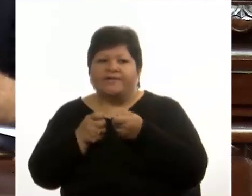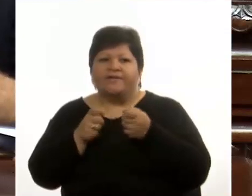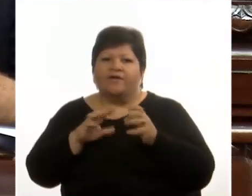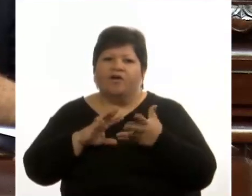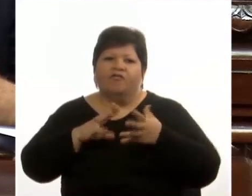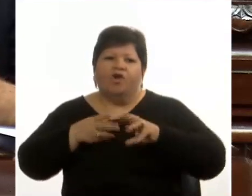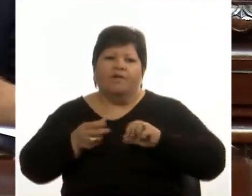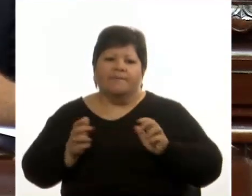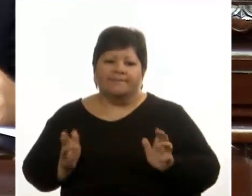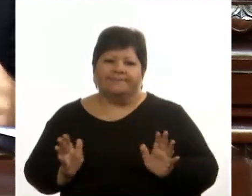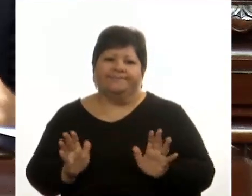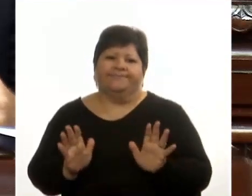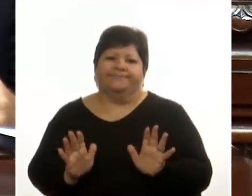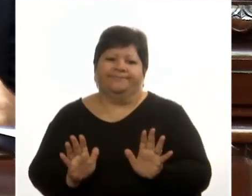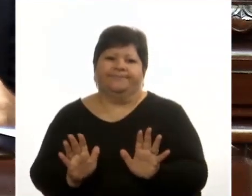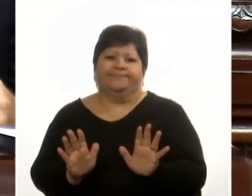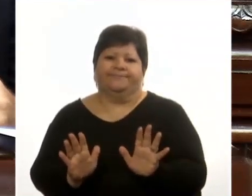situación.